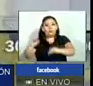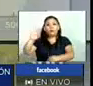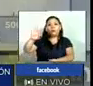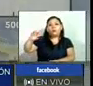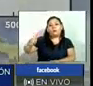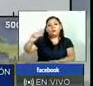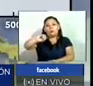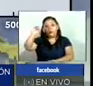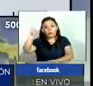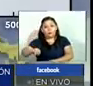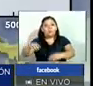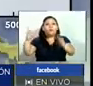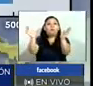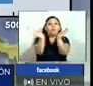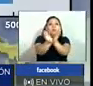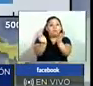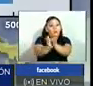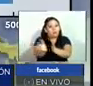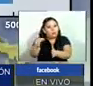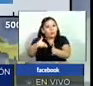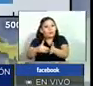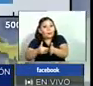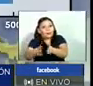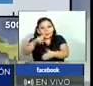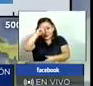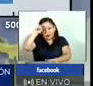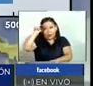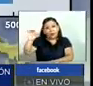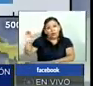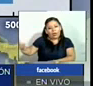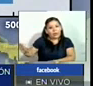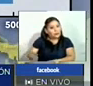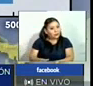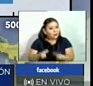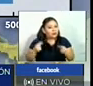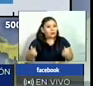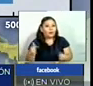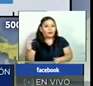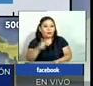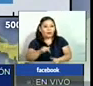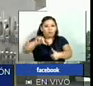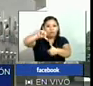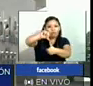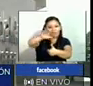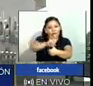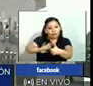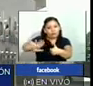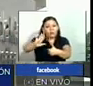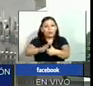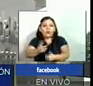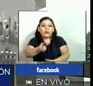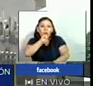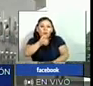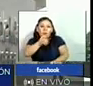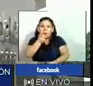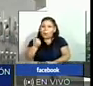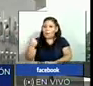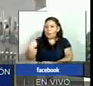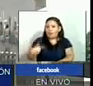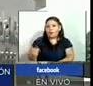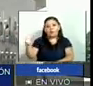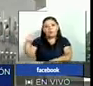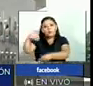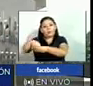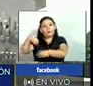En mayo la reapertura económica en Estados Unidos tuvo un efecto inmediato en el país centroamericano según el informe más reciente del